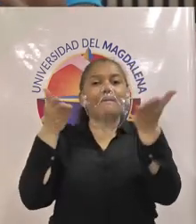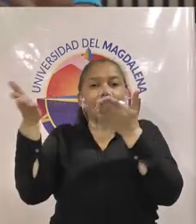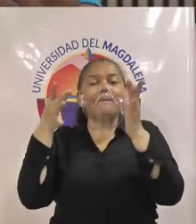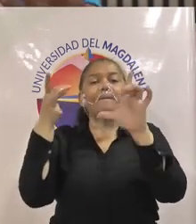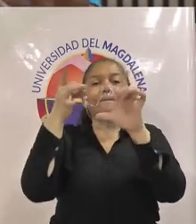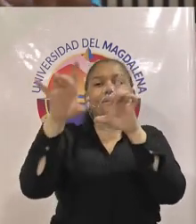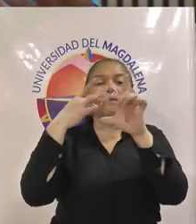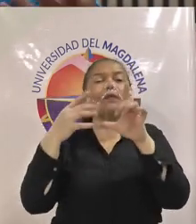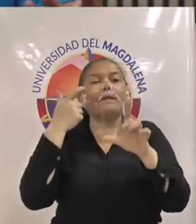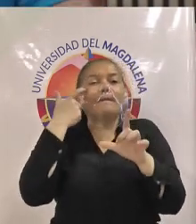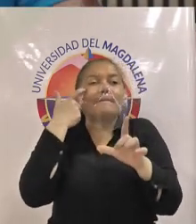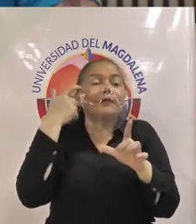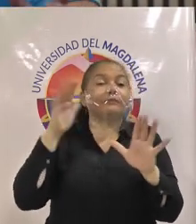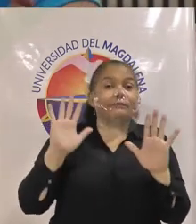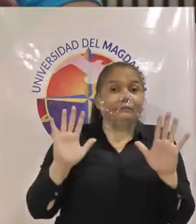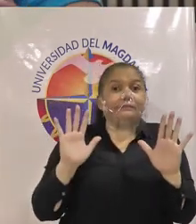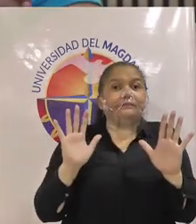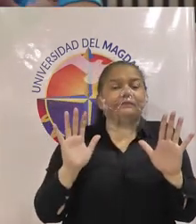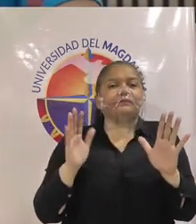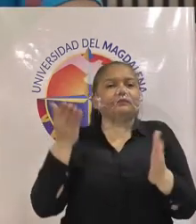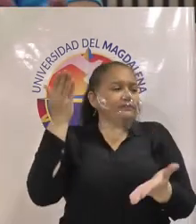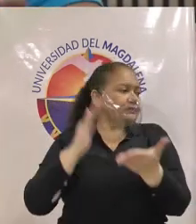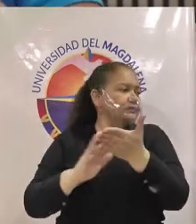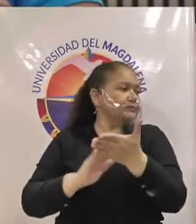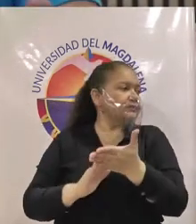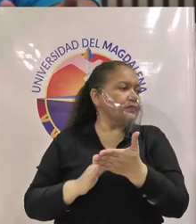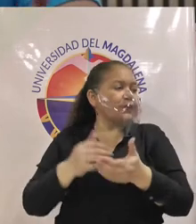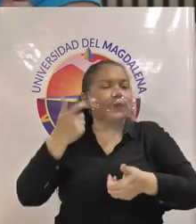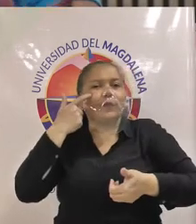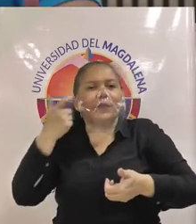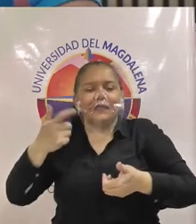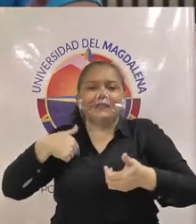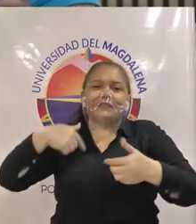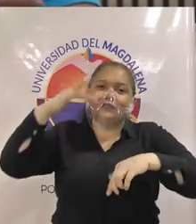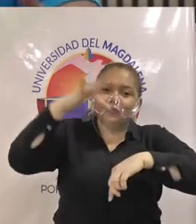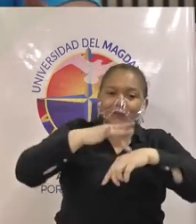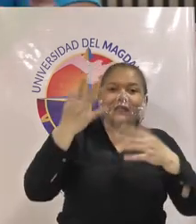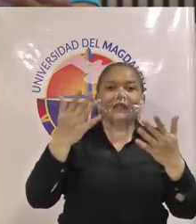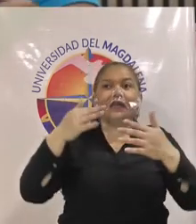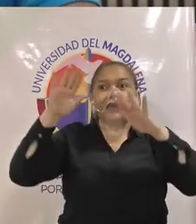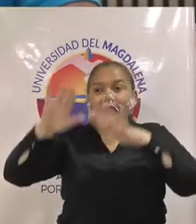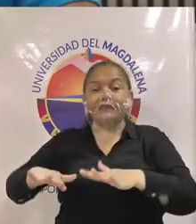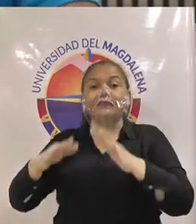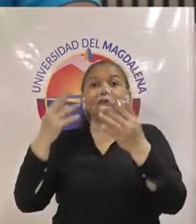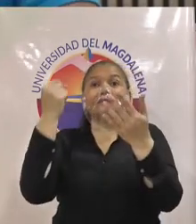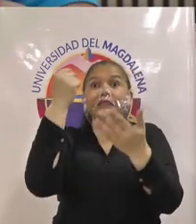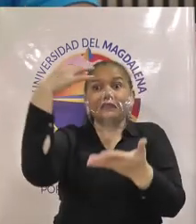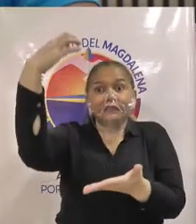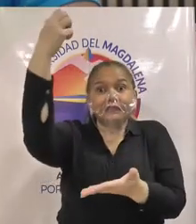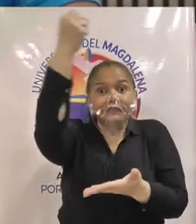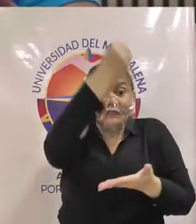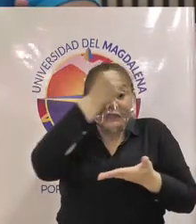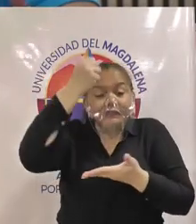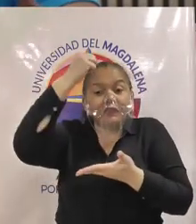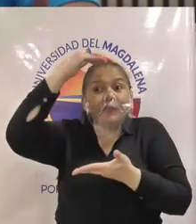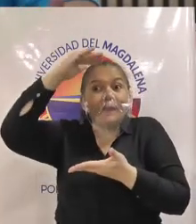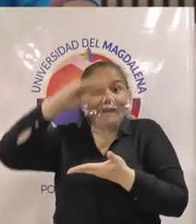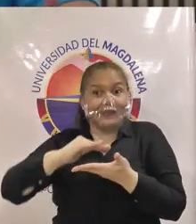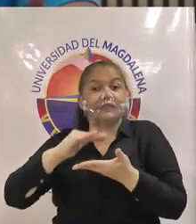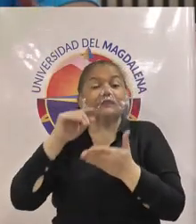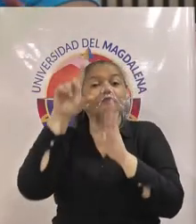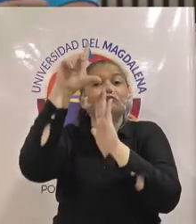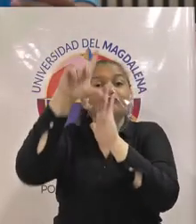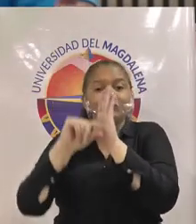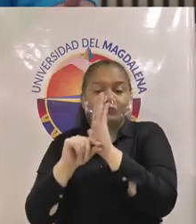va conllevado a un aspecto de reducción de gastos de operación de la universidad del magdalena que pueden ser invertidos